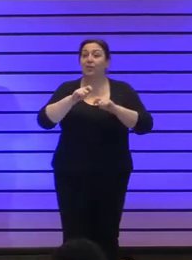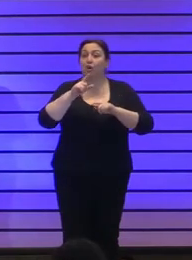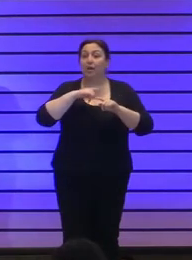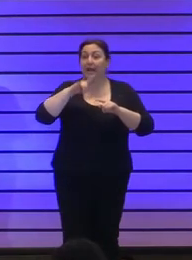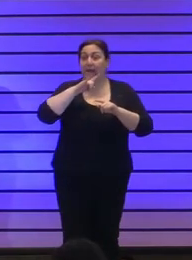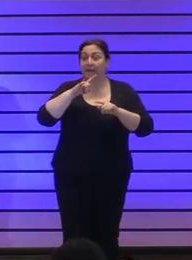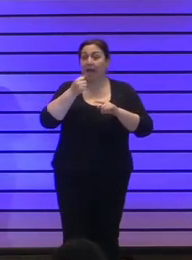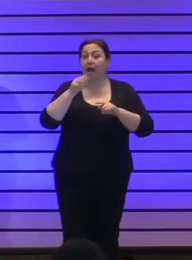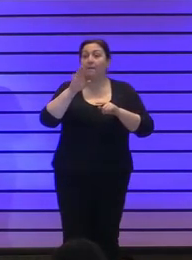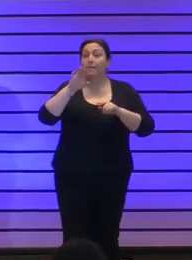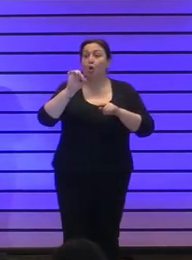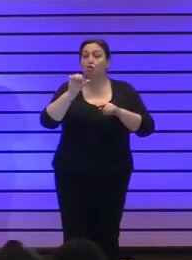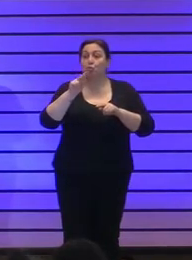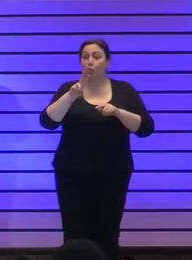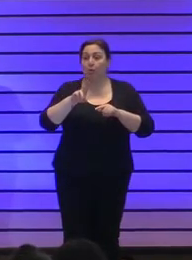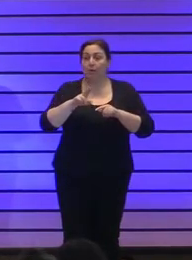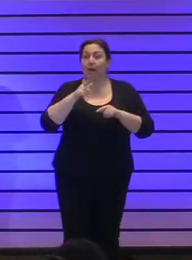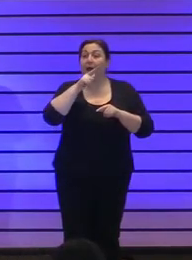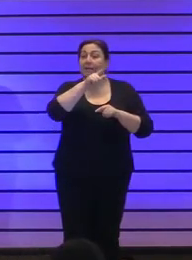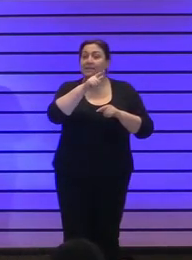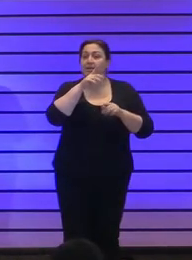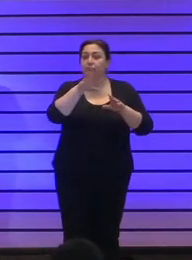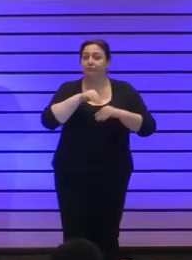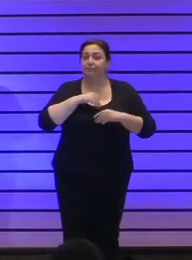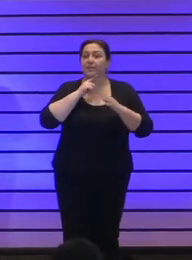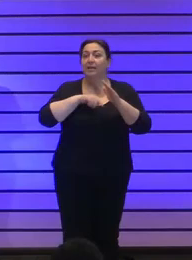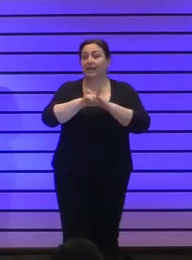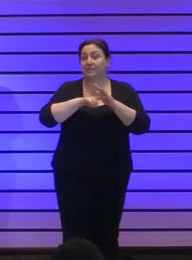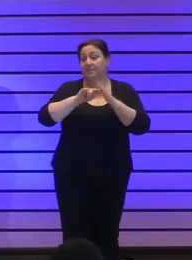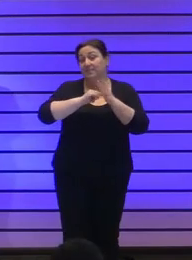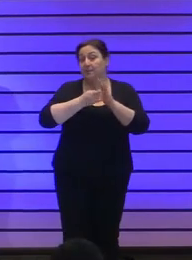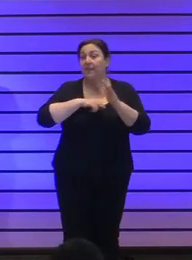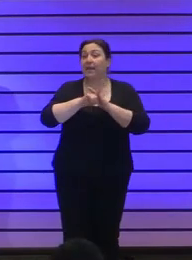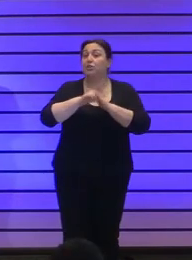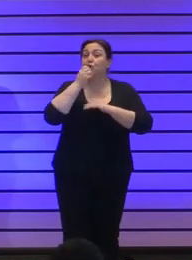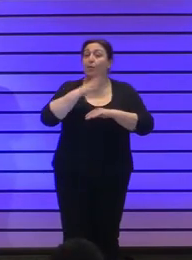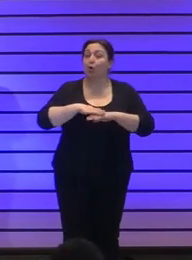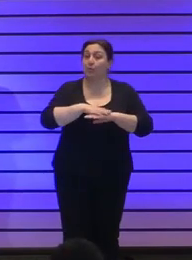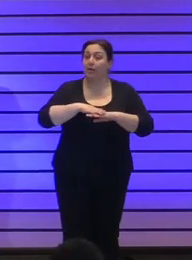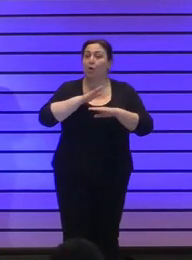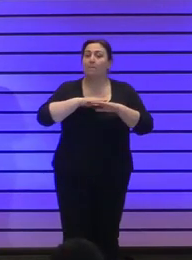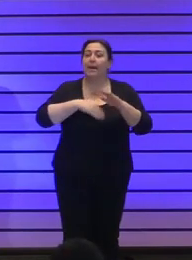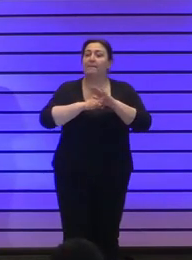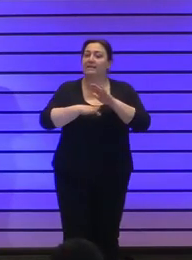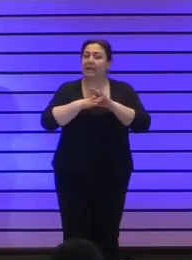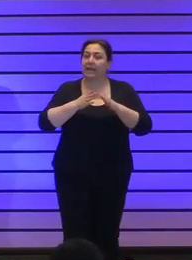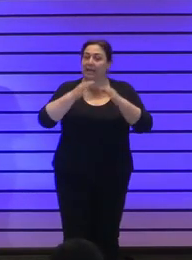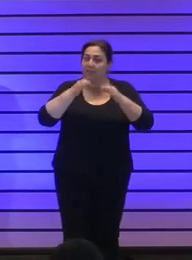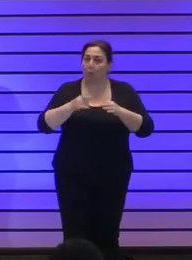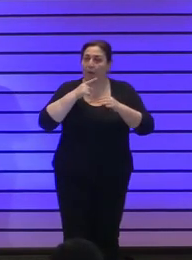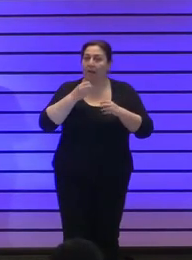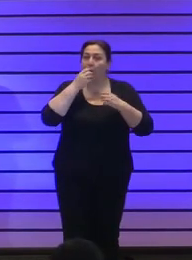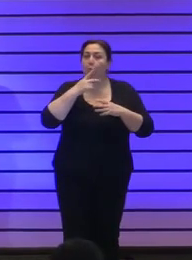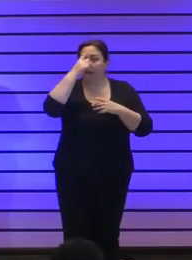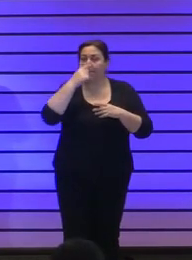APROSUR allí han adoptado un sistema de gestión del buen gobierno para mantener y asegurar la buena reputación de la asociación